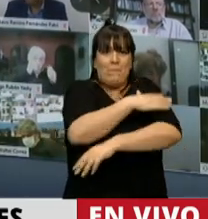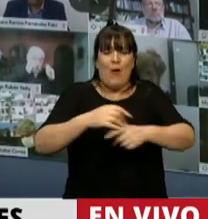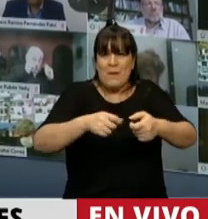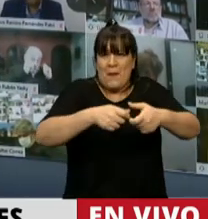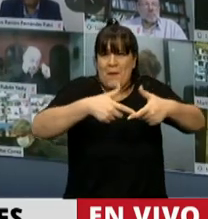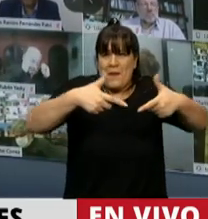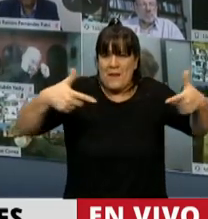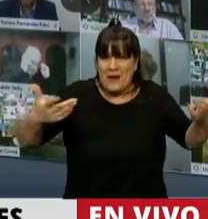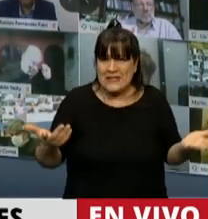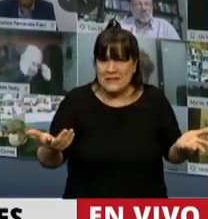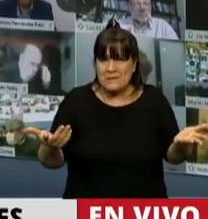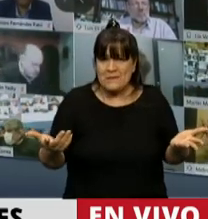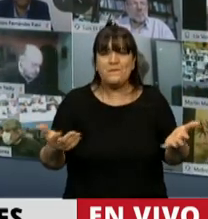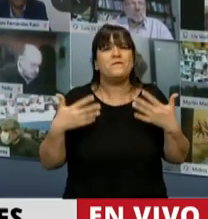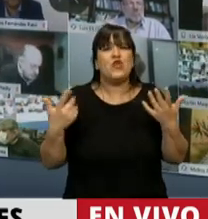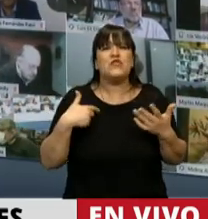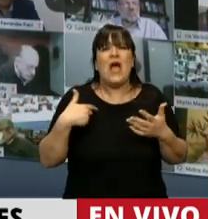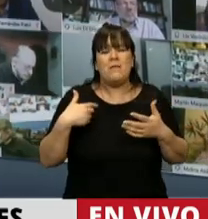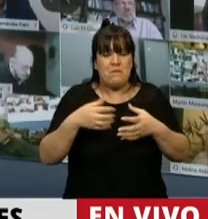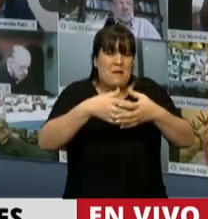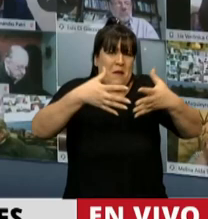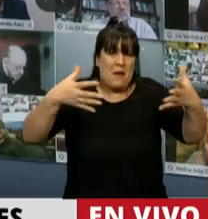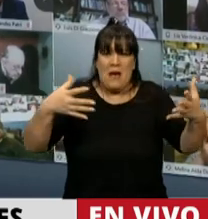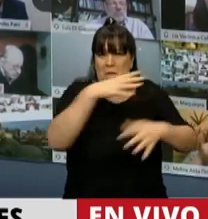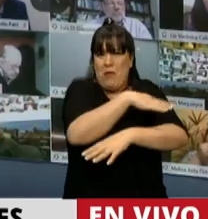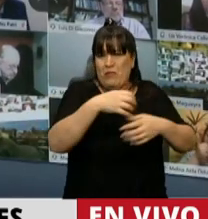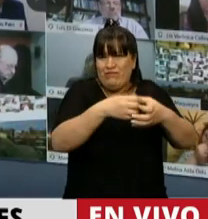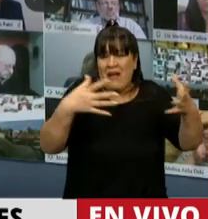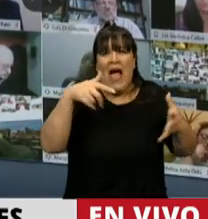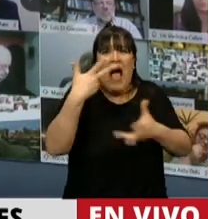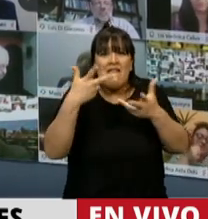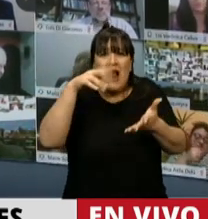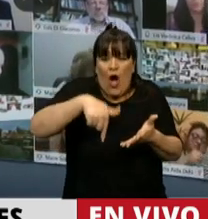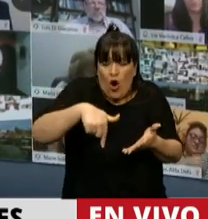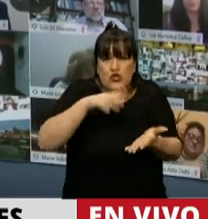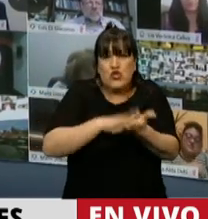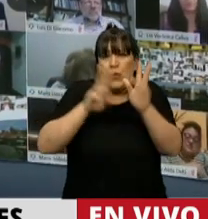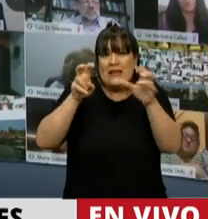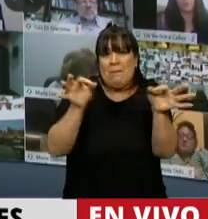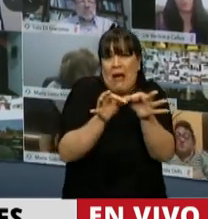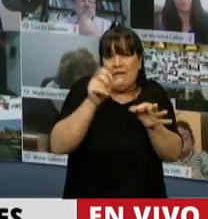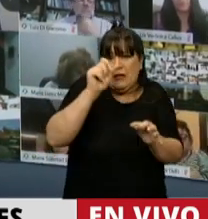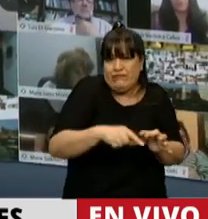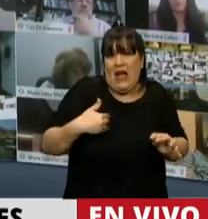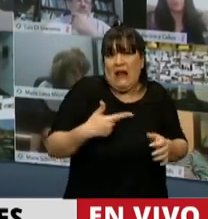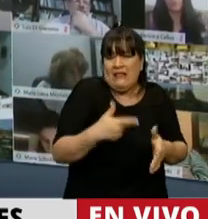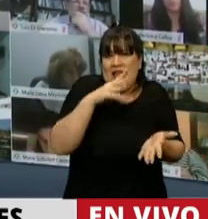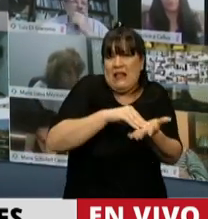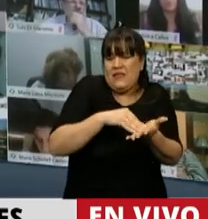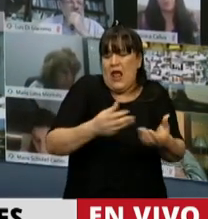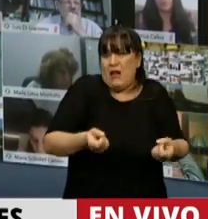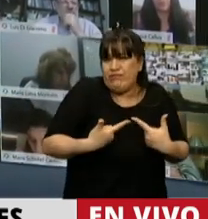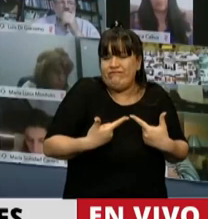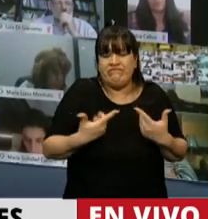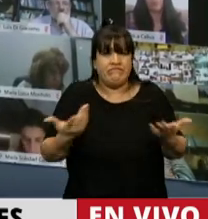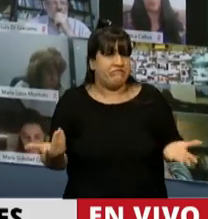Entonces, Presidente, hablar hoy de soberanía, mire, nosotros creemos realmente que se perdió